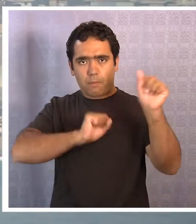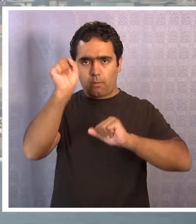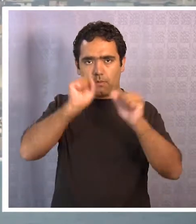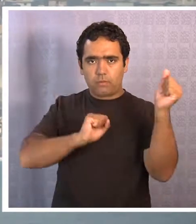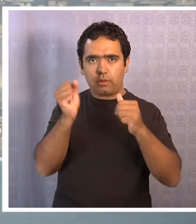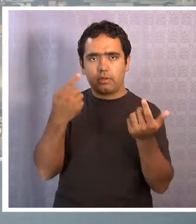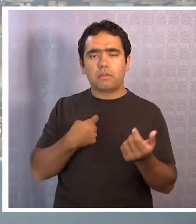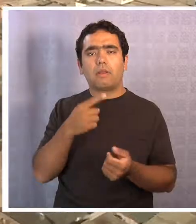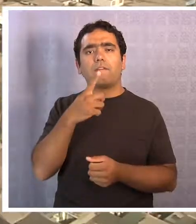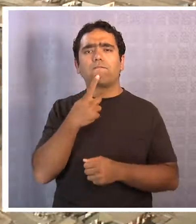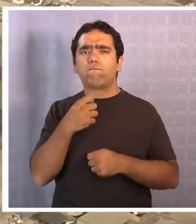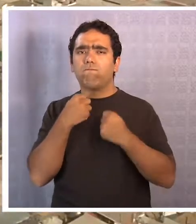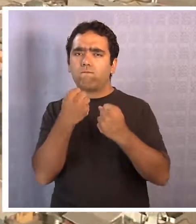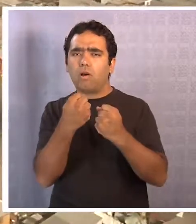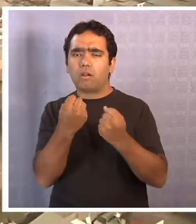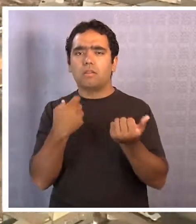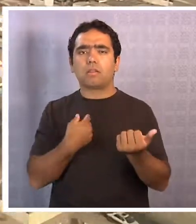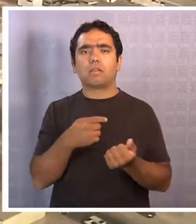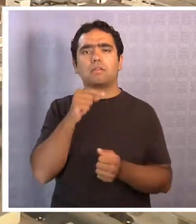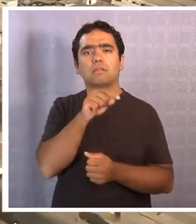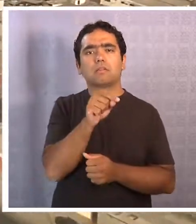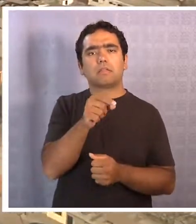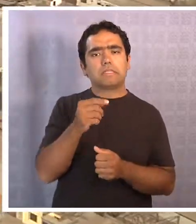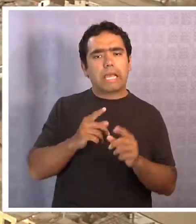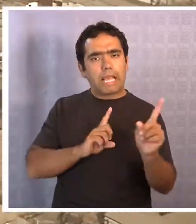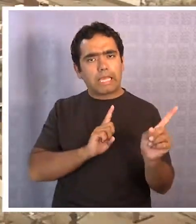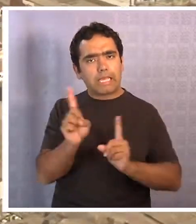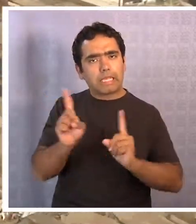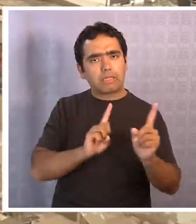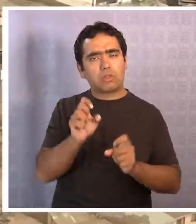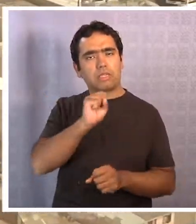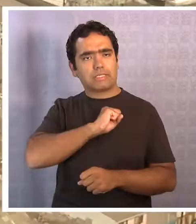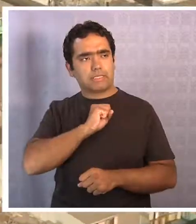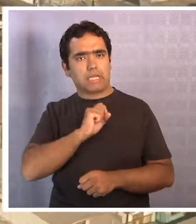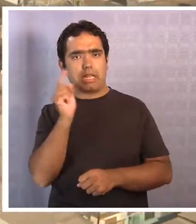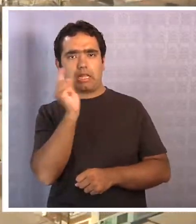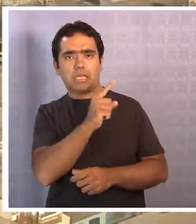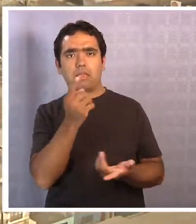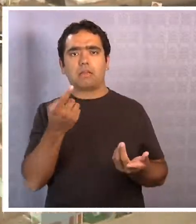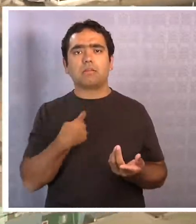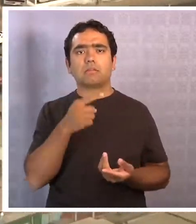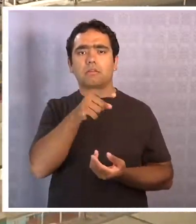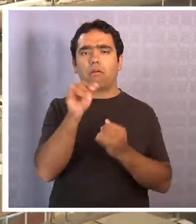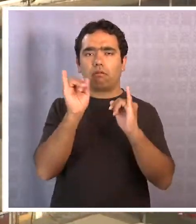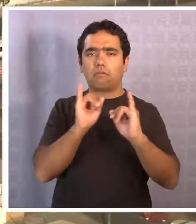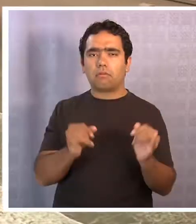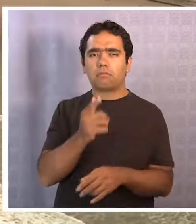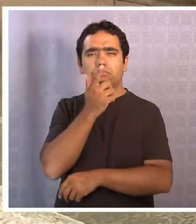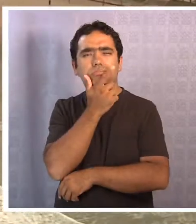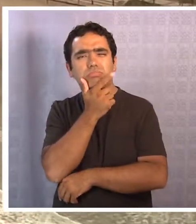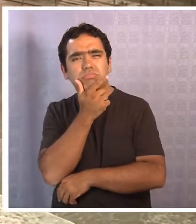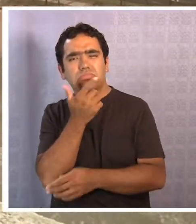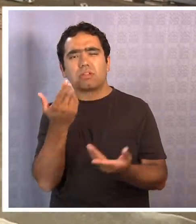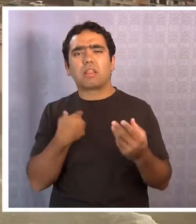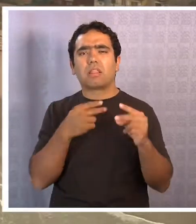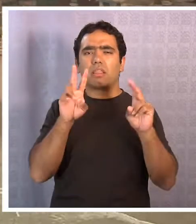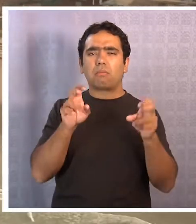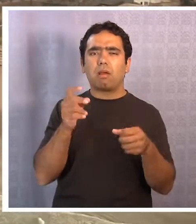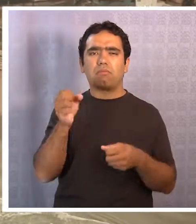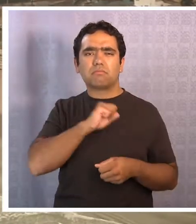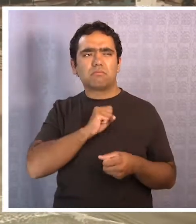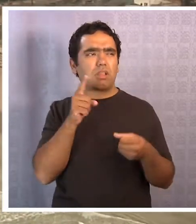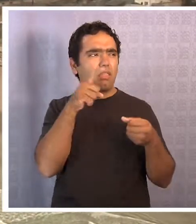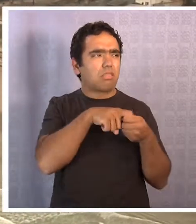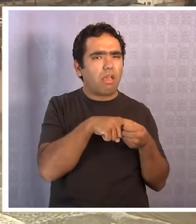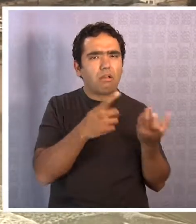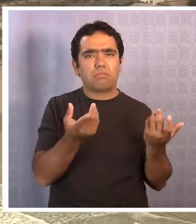de fortalecimiento de las regiones serían parte de la gestión del nivel central, medida que mantiene el cuestionado centralismo. Damos